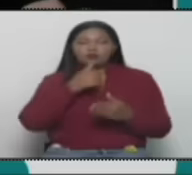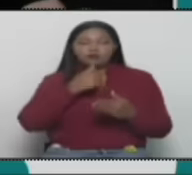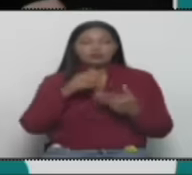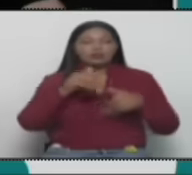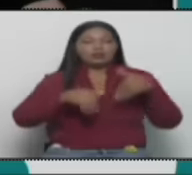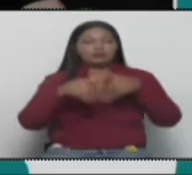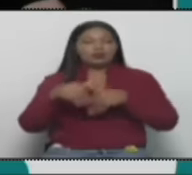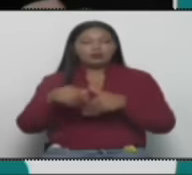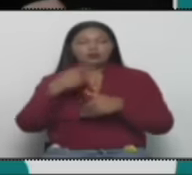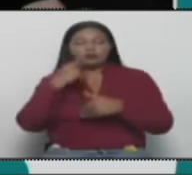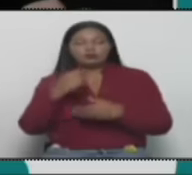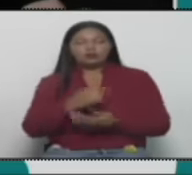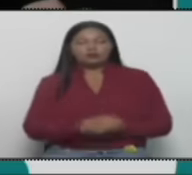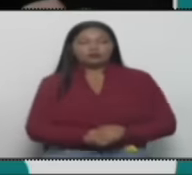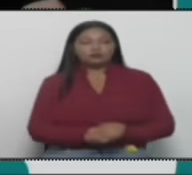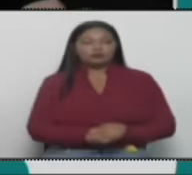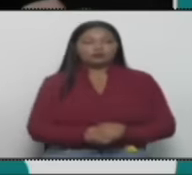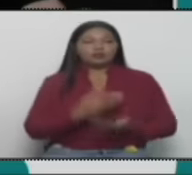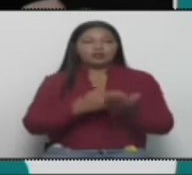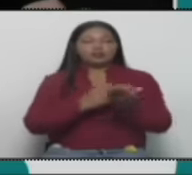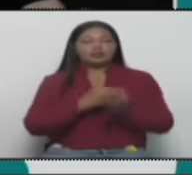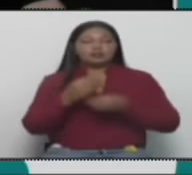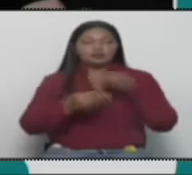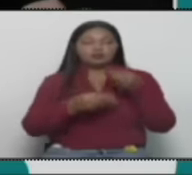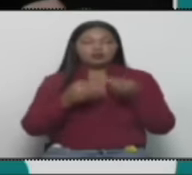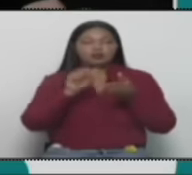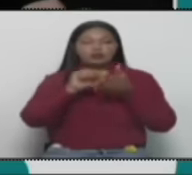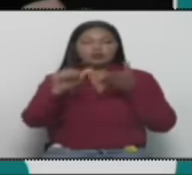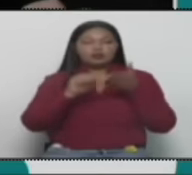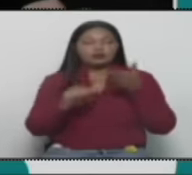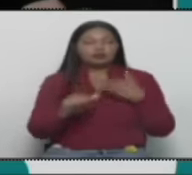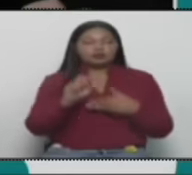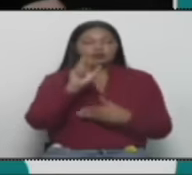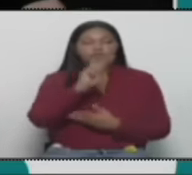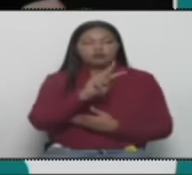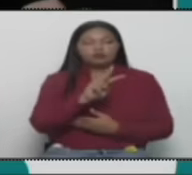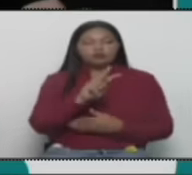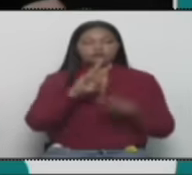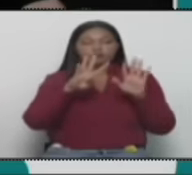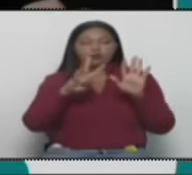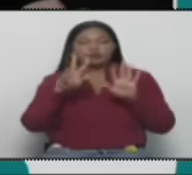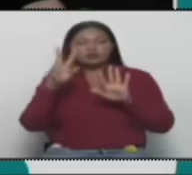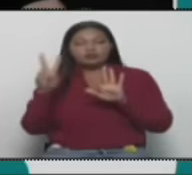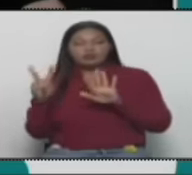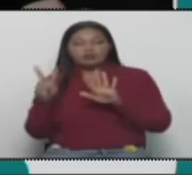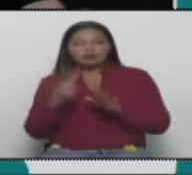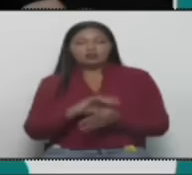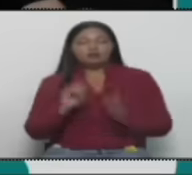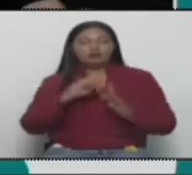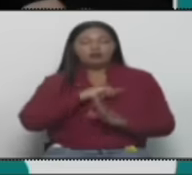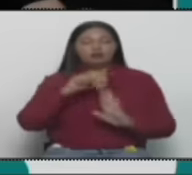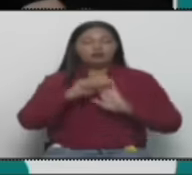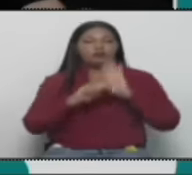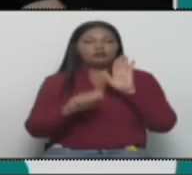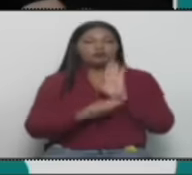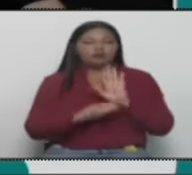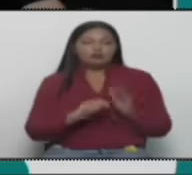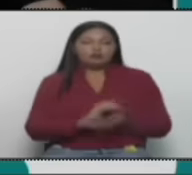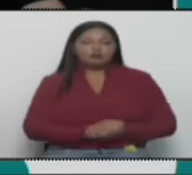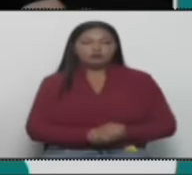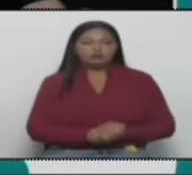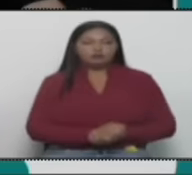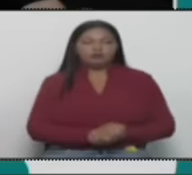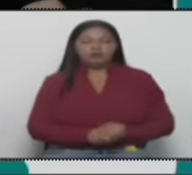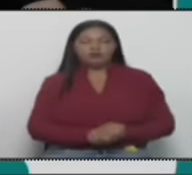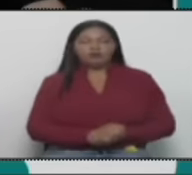como dije, previsto en el artículo 297 de la Constitución. Ahora,